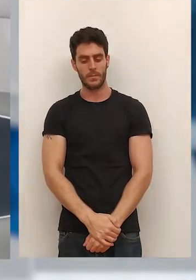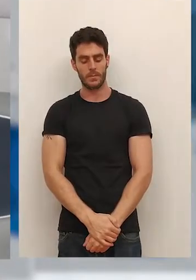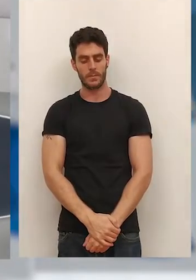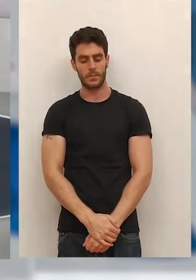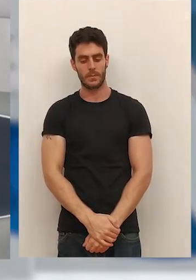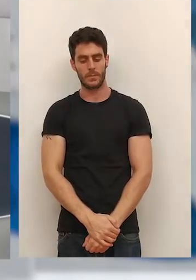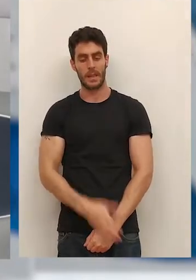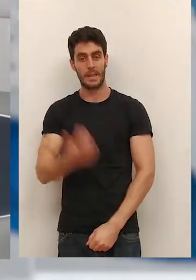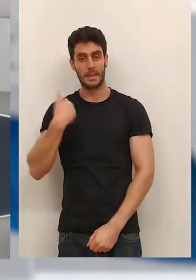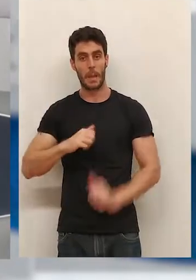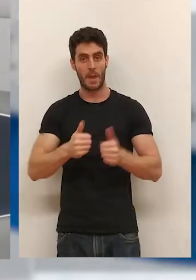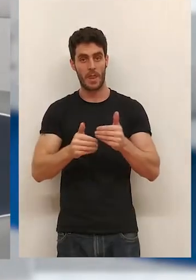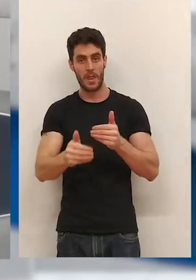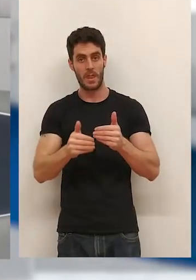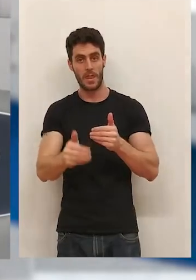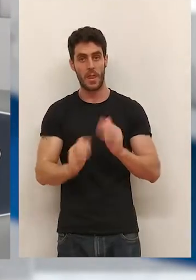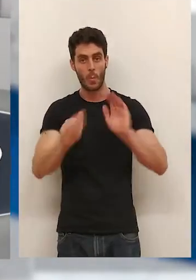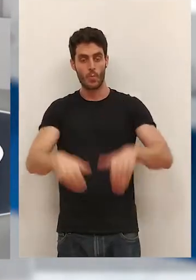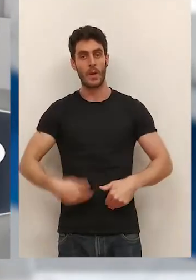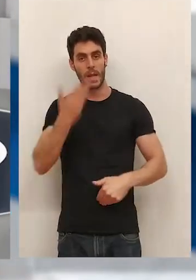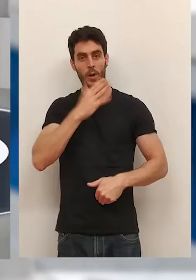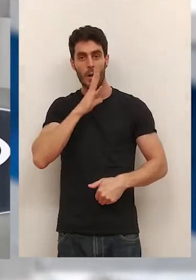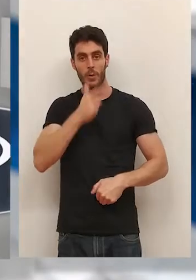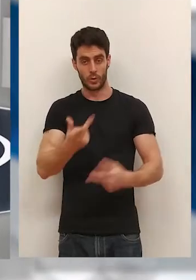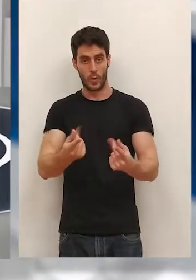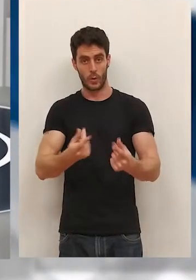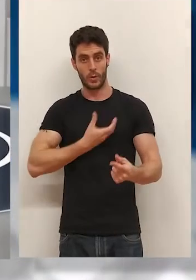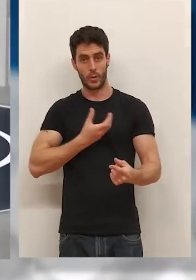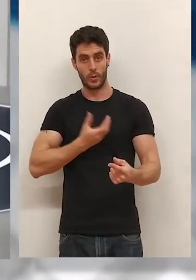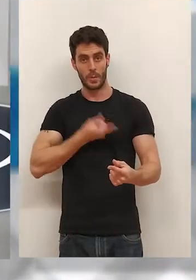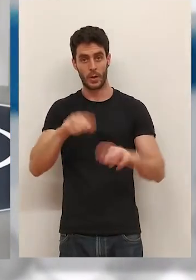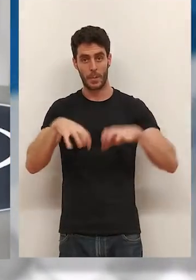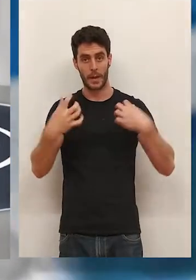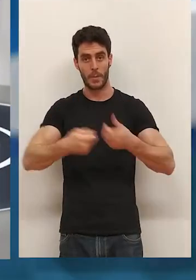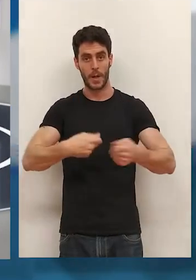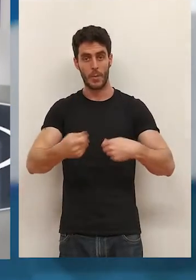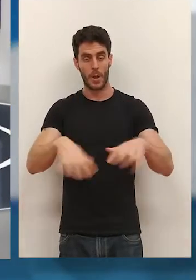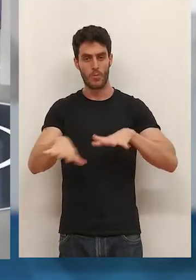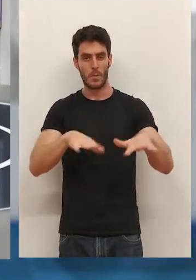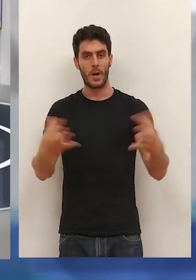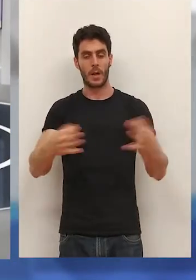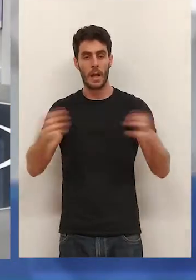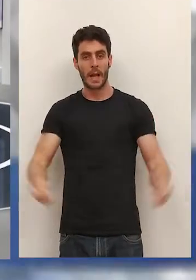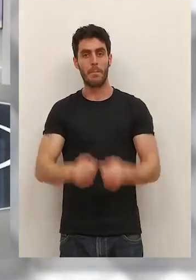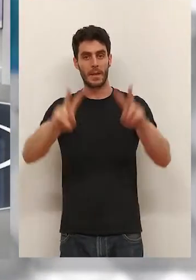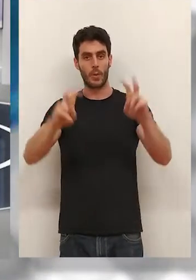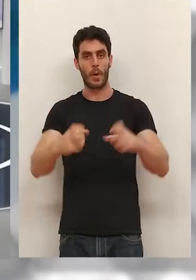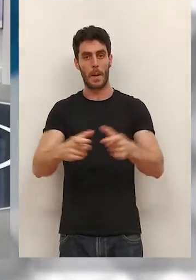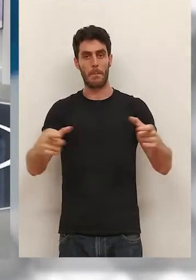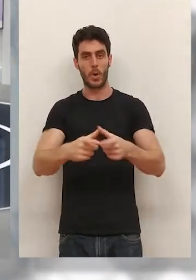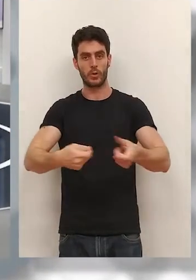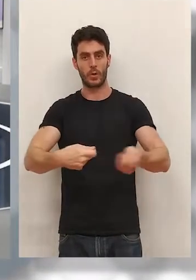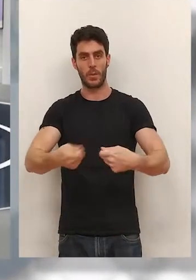Y cuenta atrás también para la vuelta al cole. De ahí que en Logroño el Ayuntamiento y la Cámara pongan en marcha una nueva campaña de los bonos